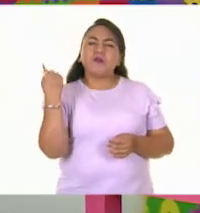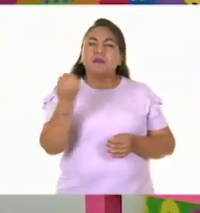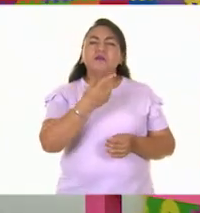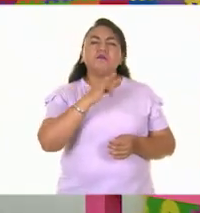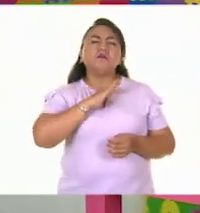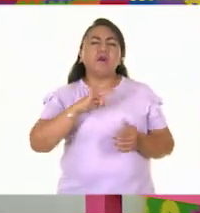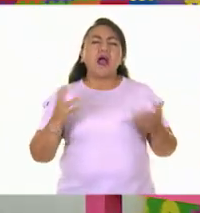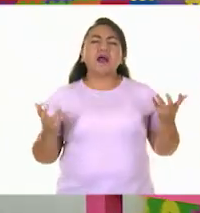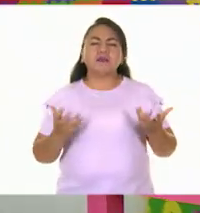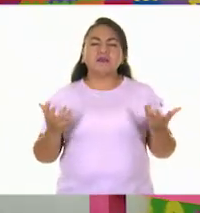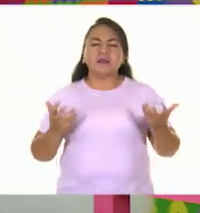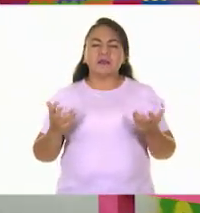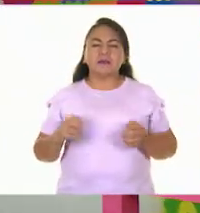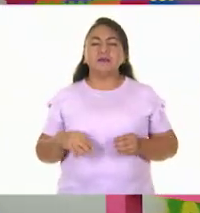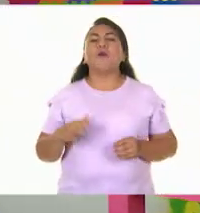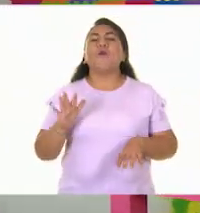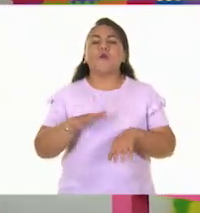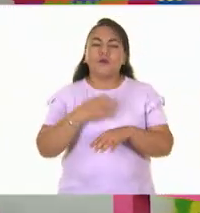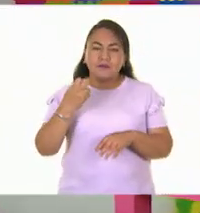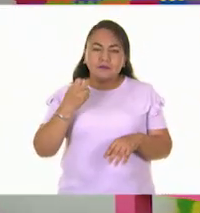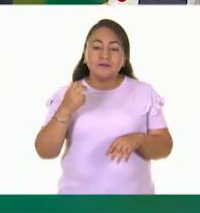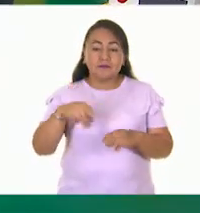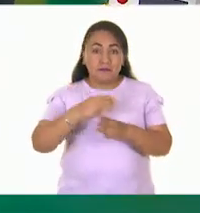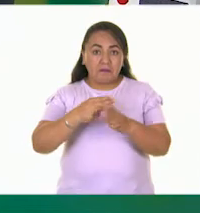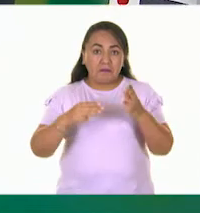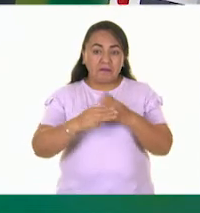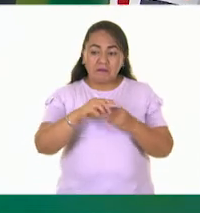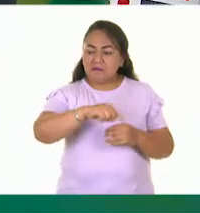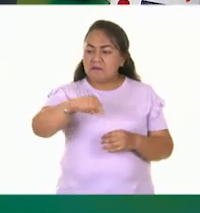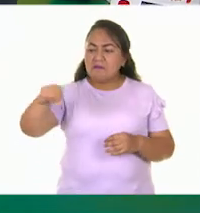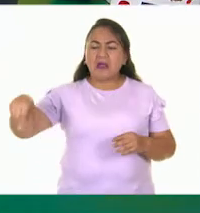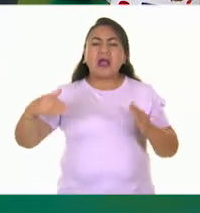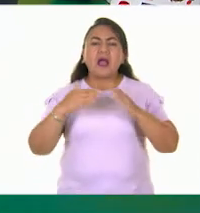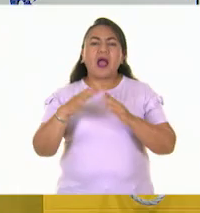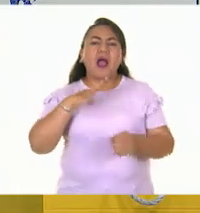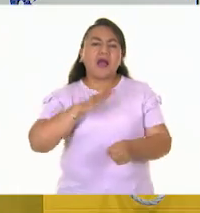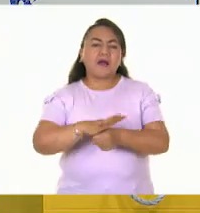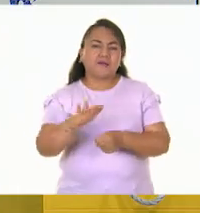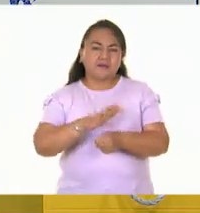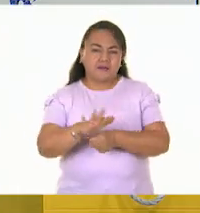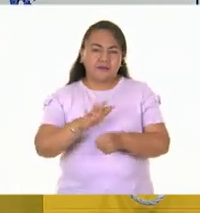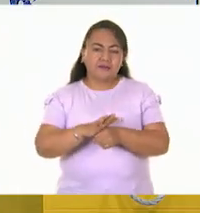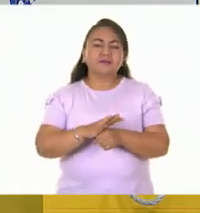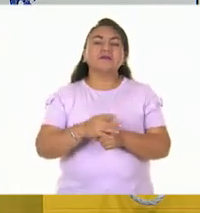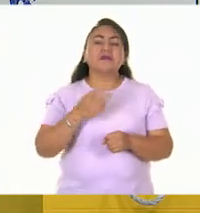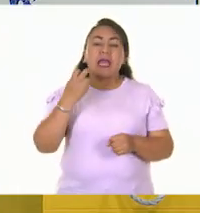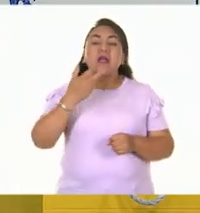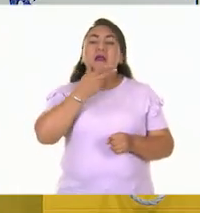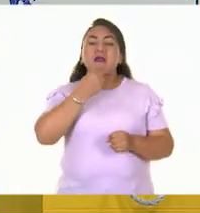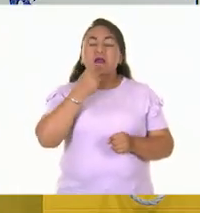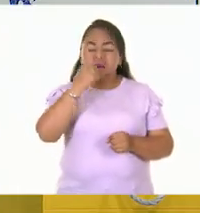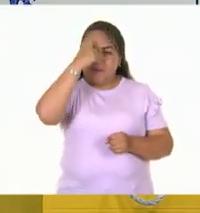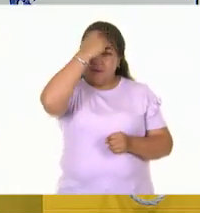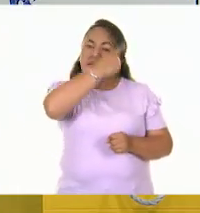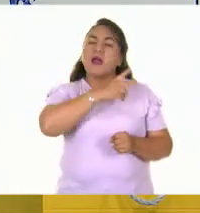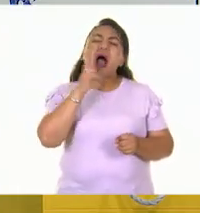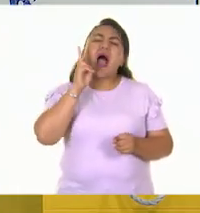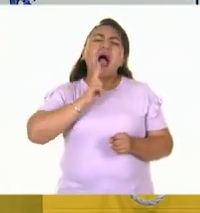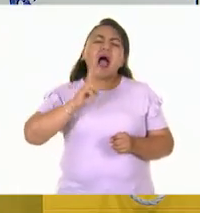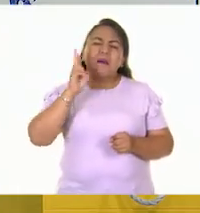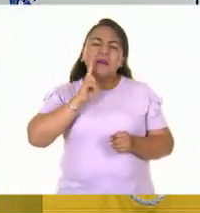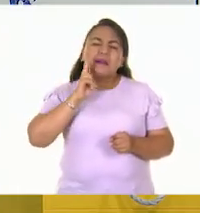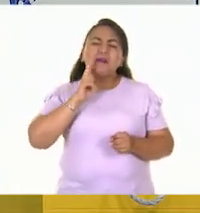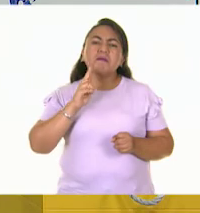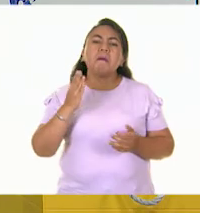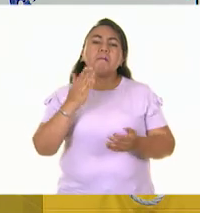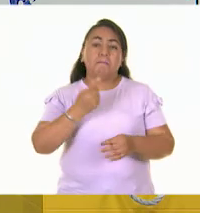vamos a poder realizarla. Por eso te decía que los materiales los vamos a tener en casa. Y entonces experimentó justamente poniendo una